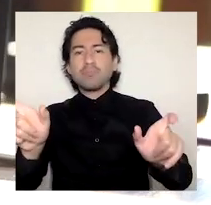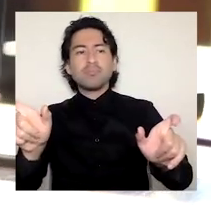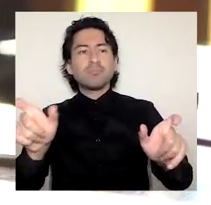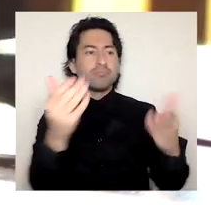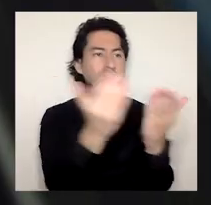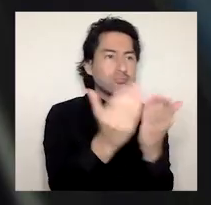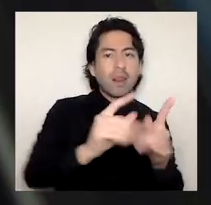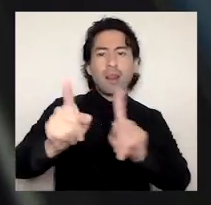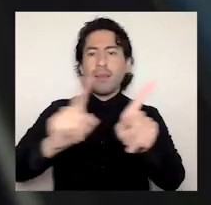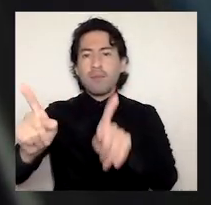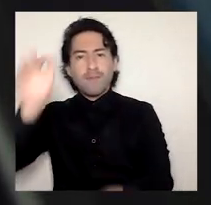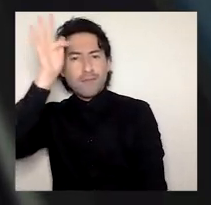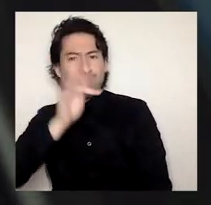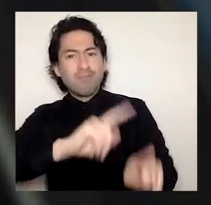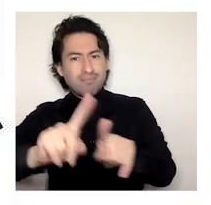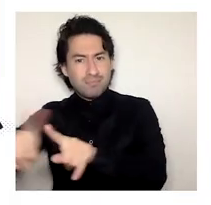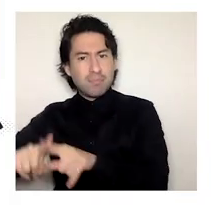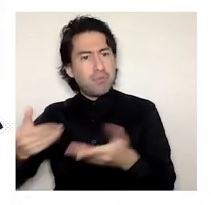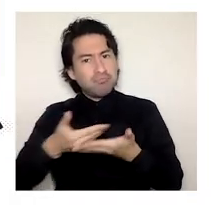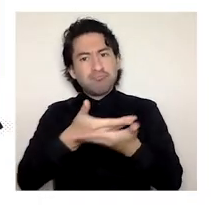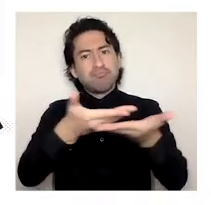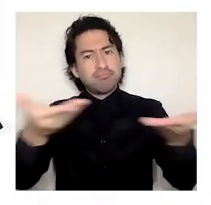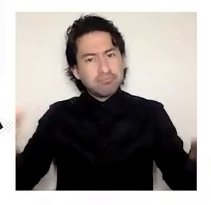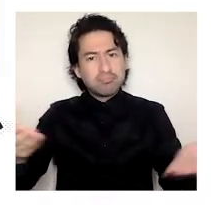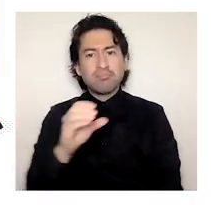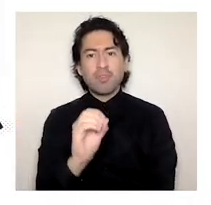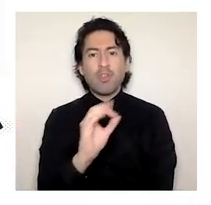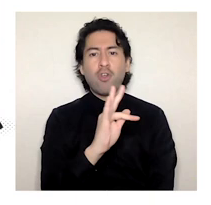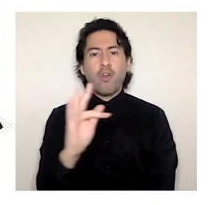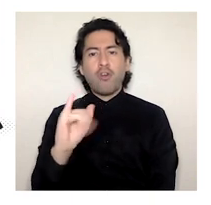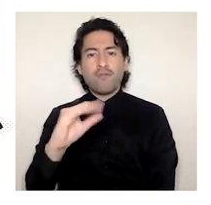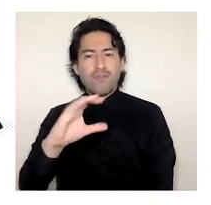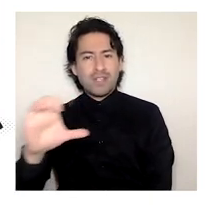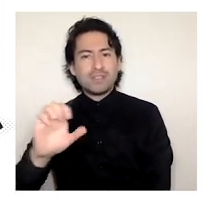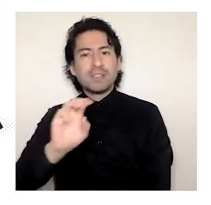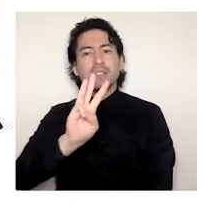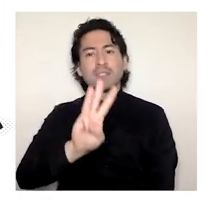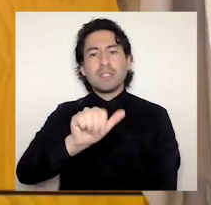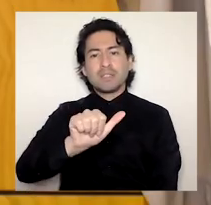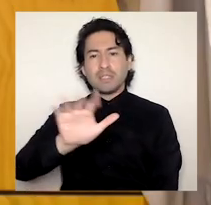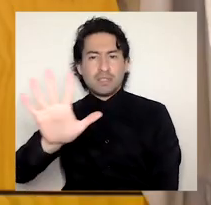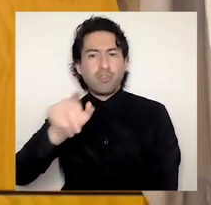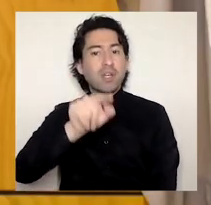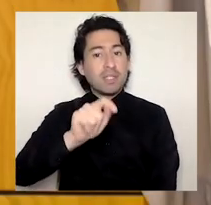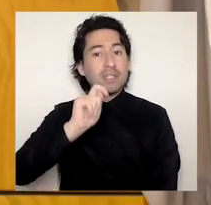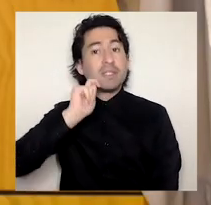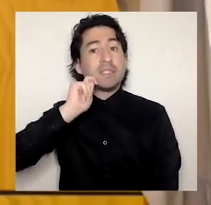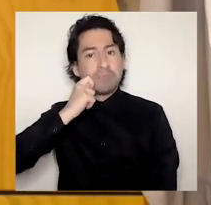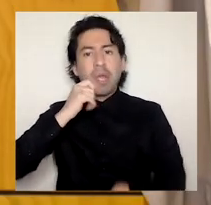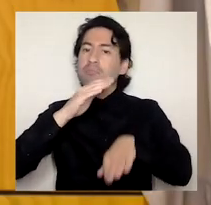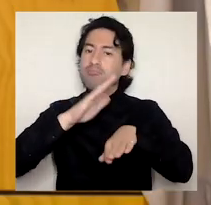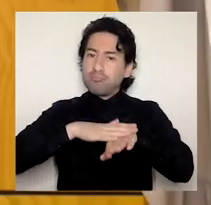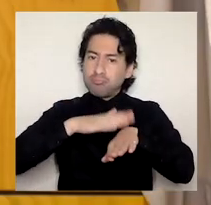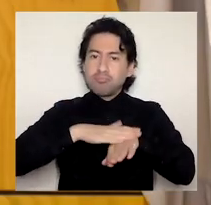365, que incluye el uso licenciado del software en el hogar. Mediante la